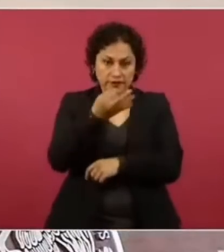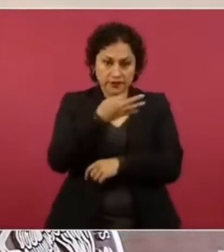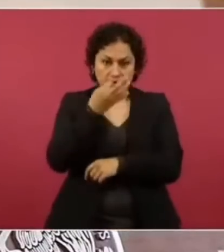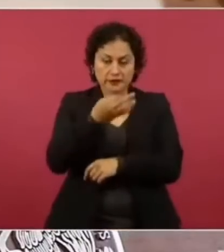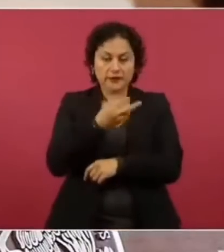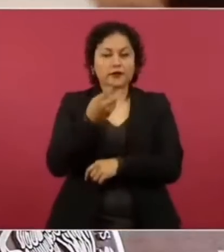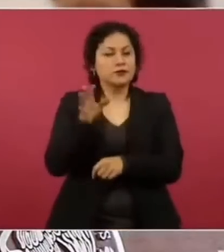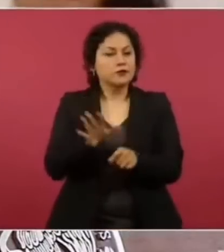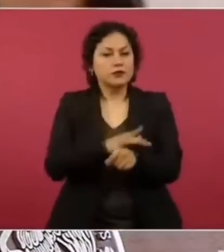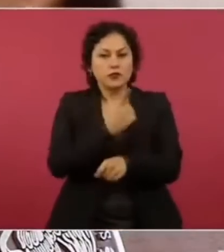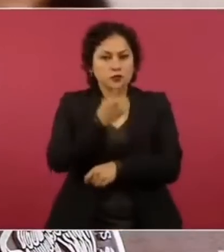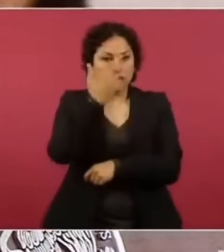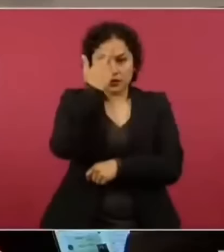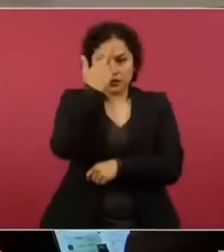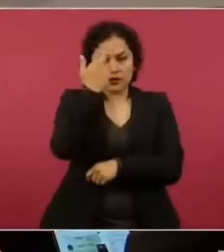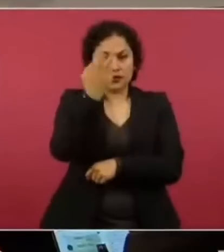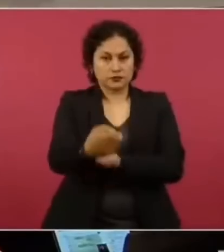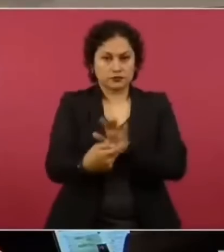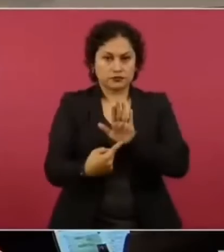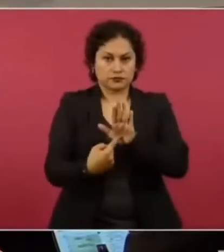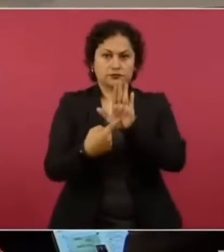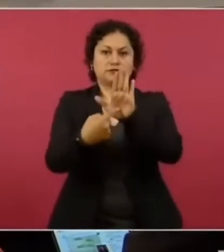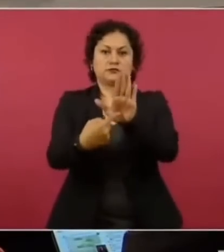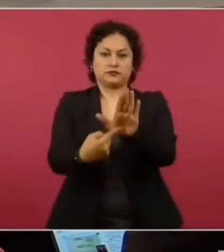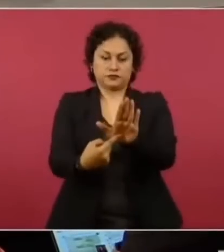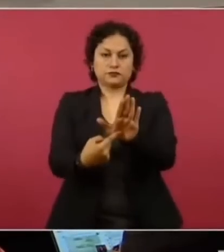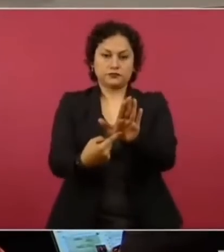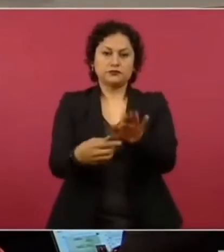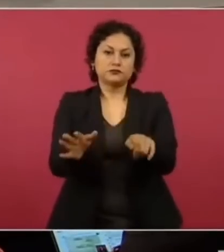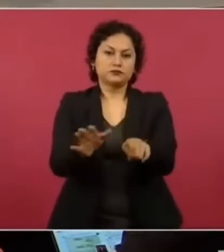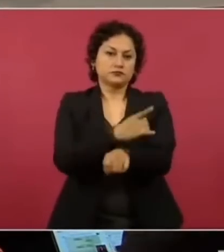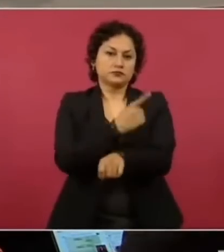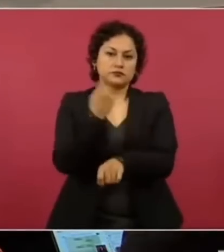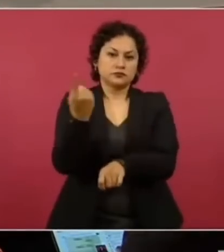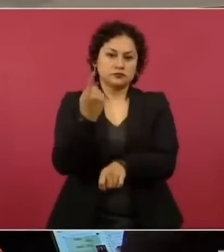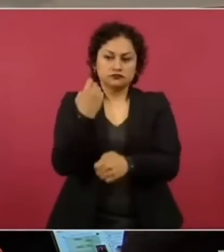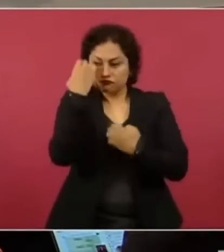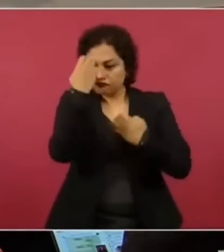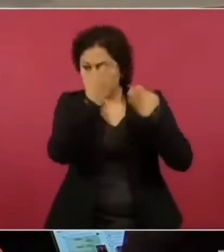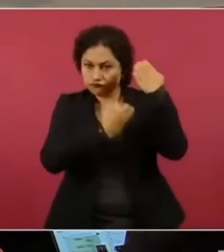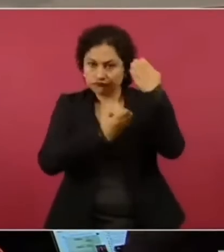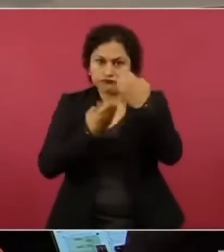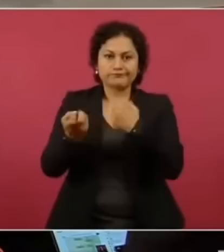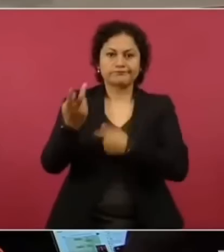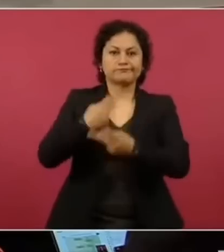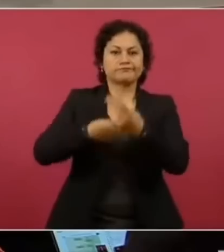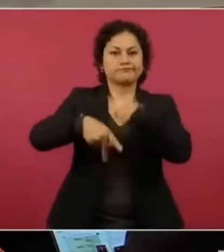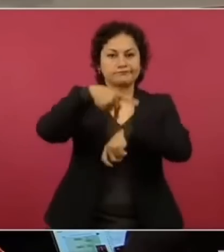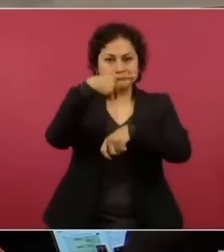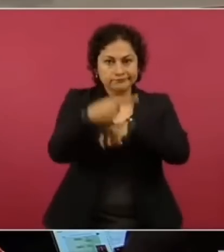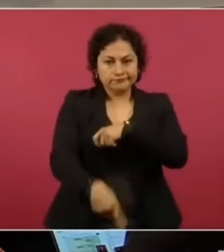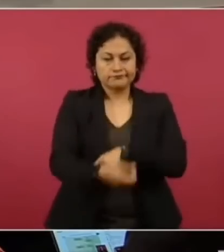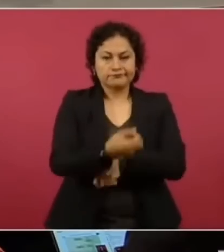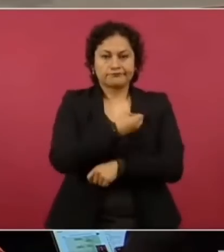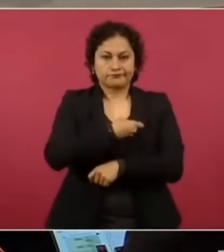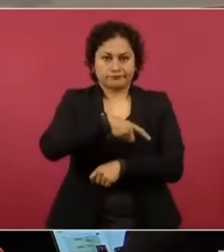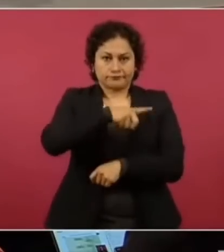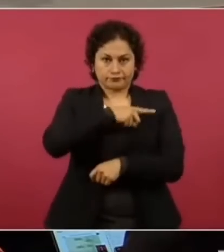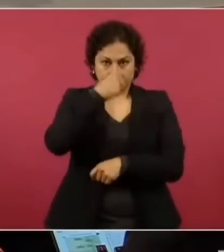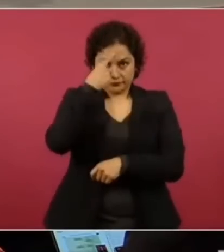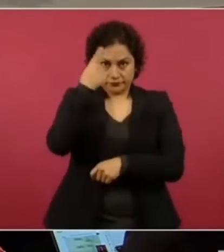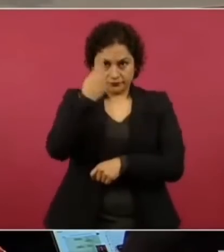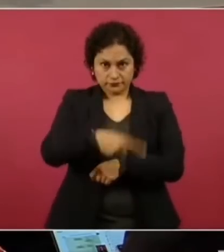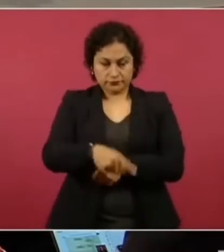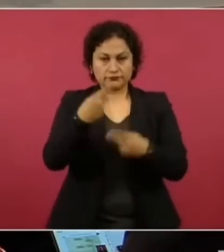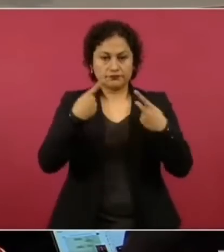realiza bajo los criterios que representan de riesgo a la salud humana. Presentaremos el día de hoy el caso